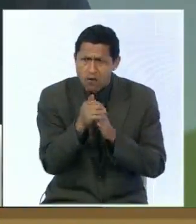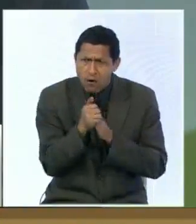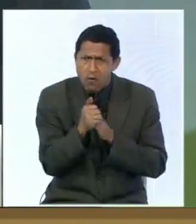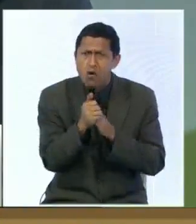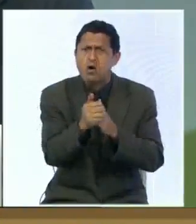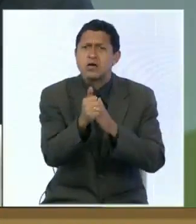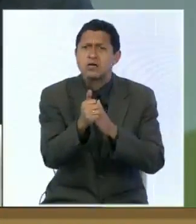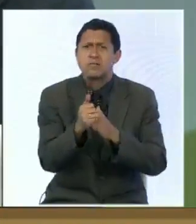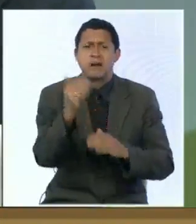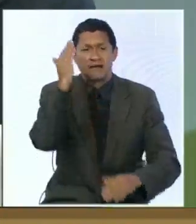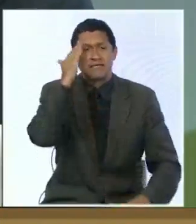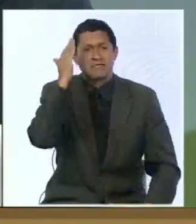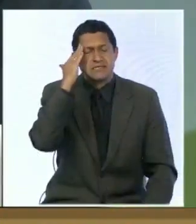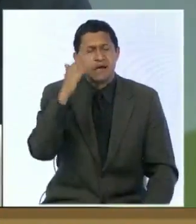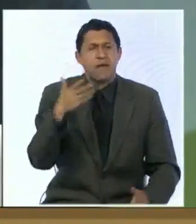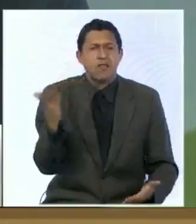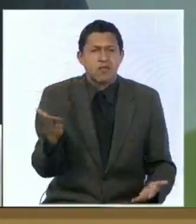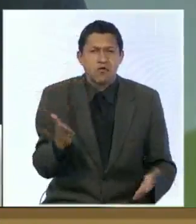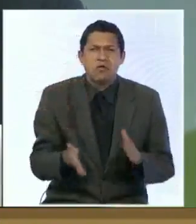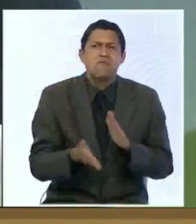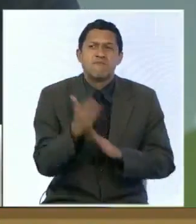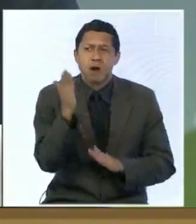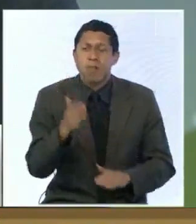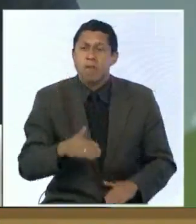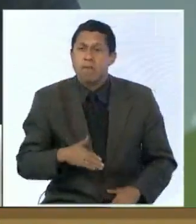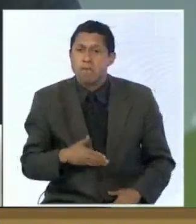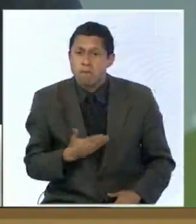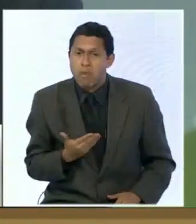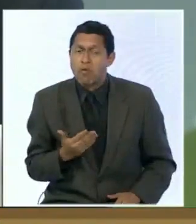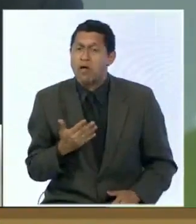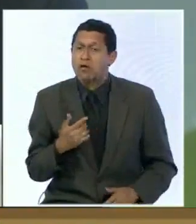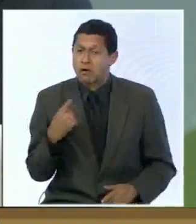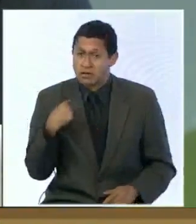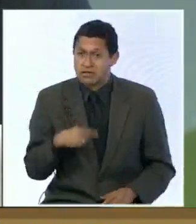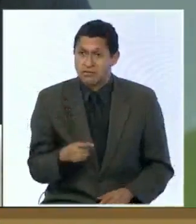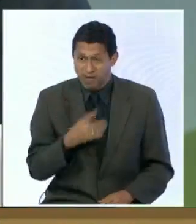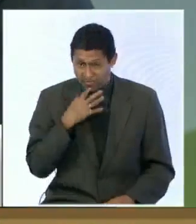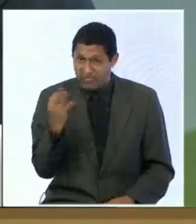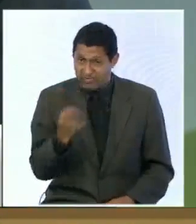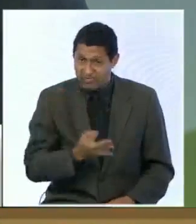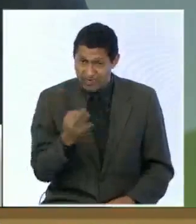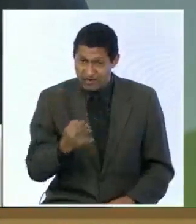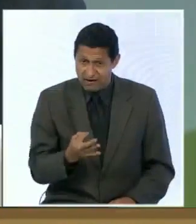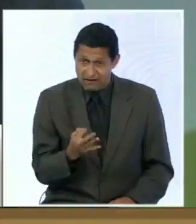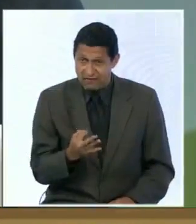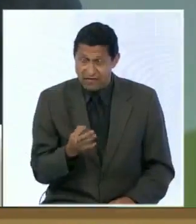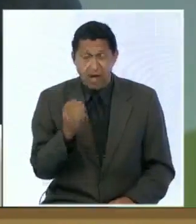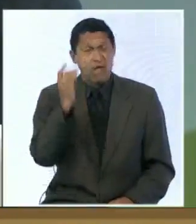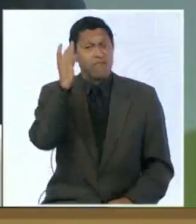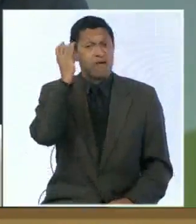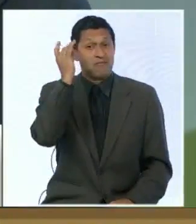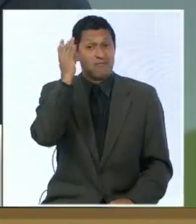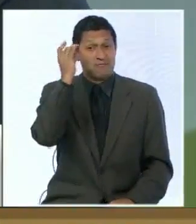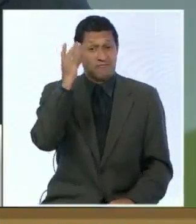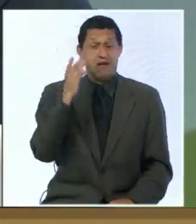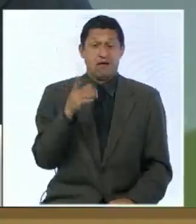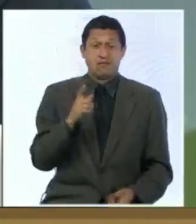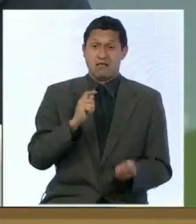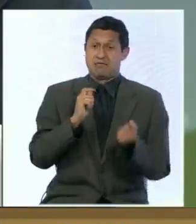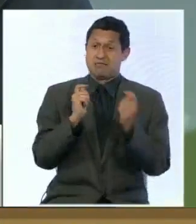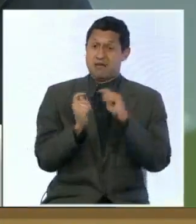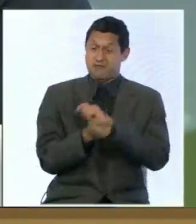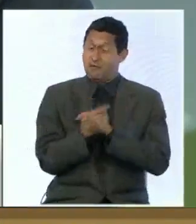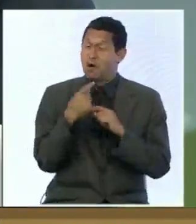para saber a dónde llegamos, lograr lo que nos proponemos es realmente actos creativos que se convierten en